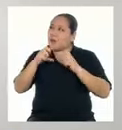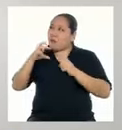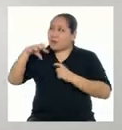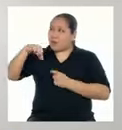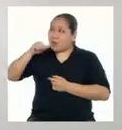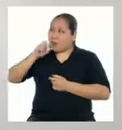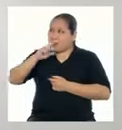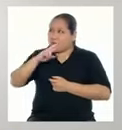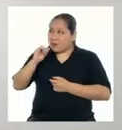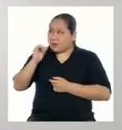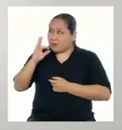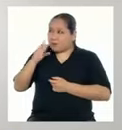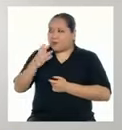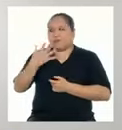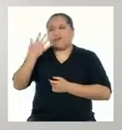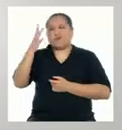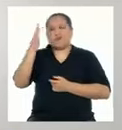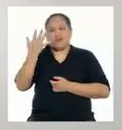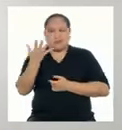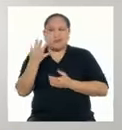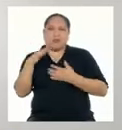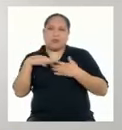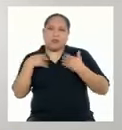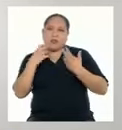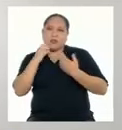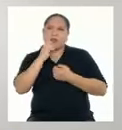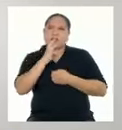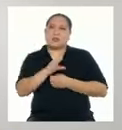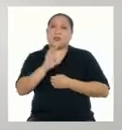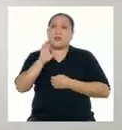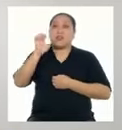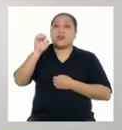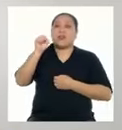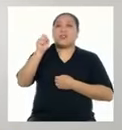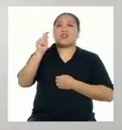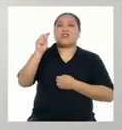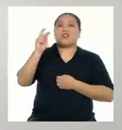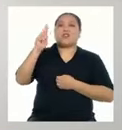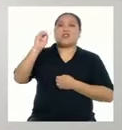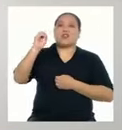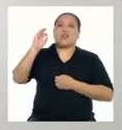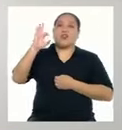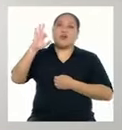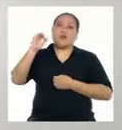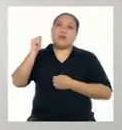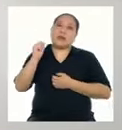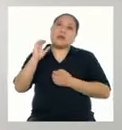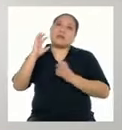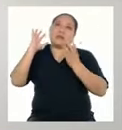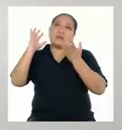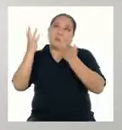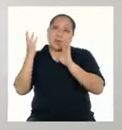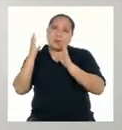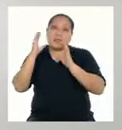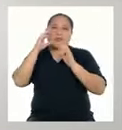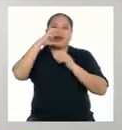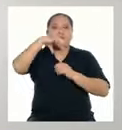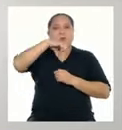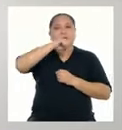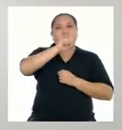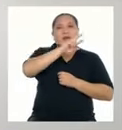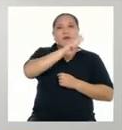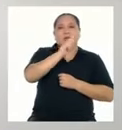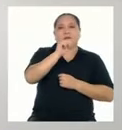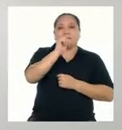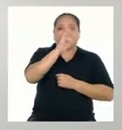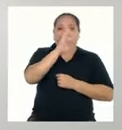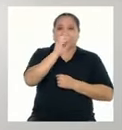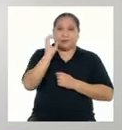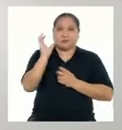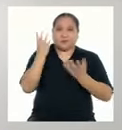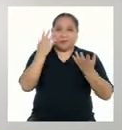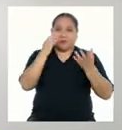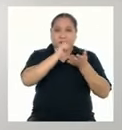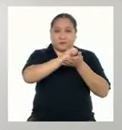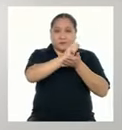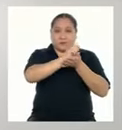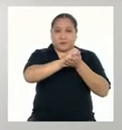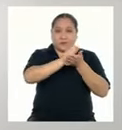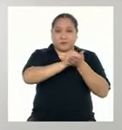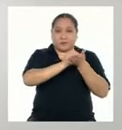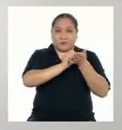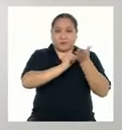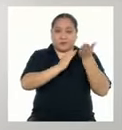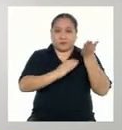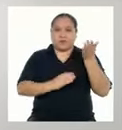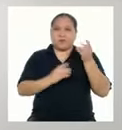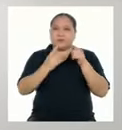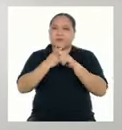profesora? Podríamos decir que la estrofa en un poema es el equivalente a un párrafo en un texto Sin